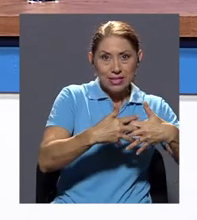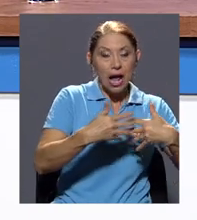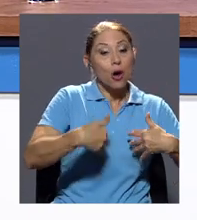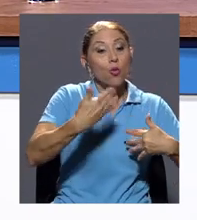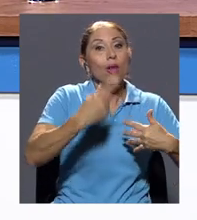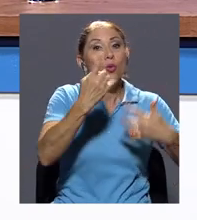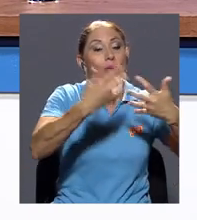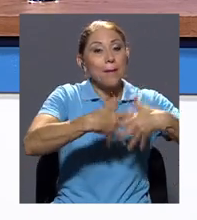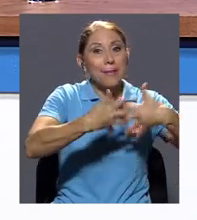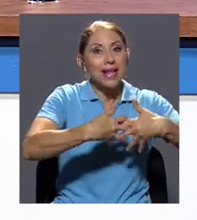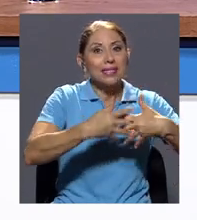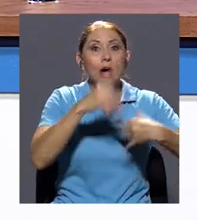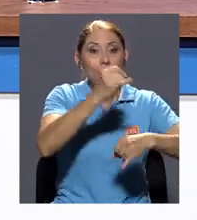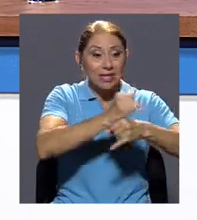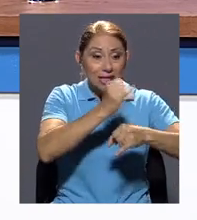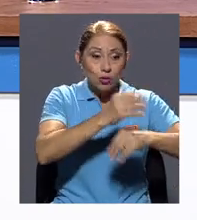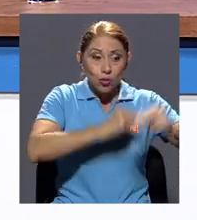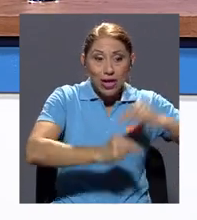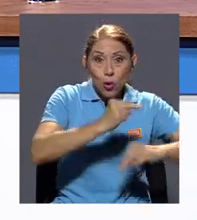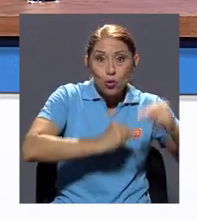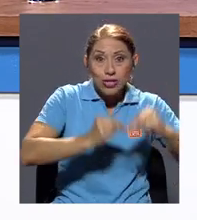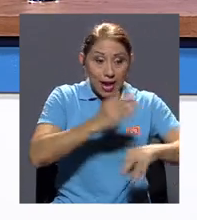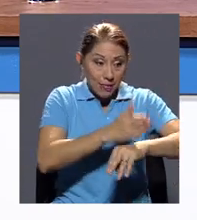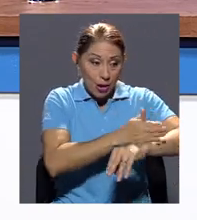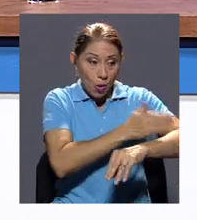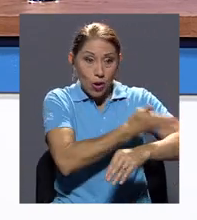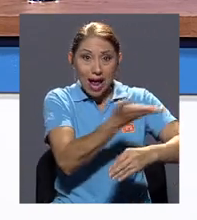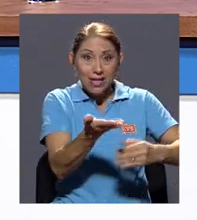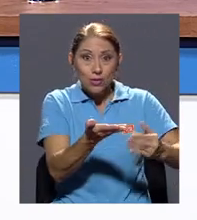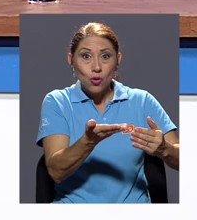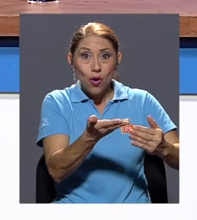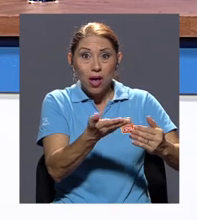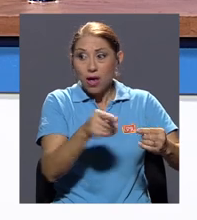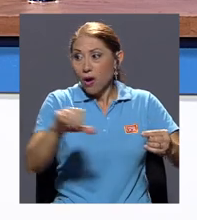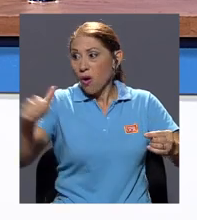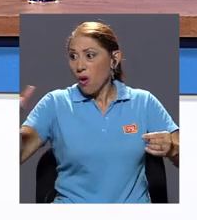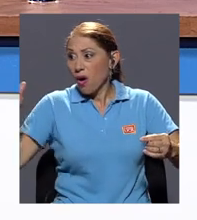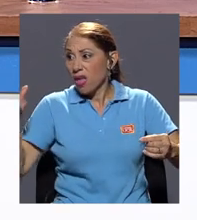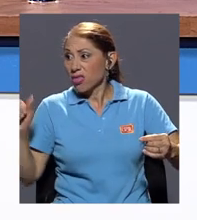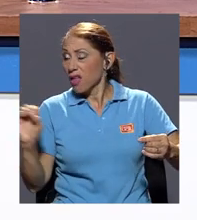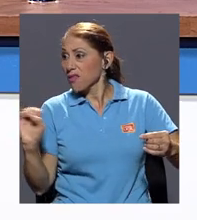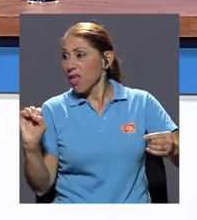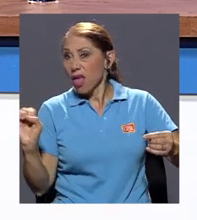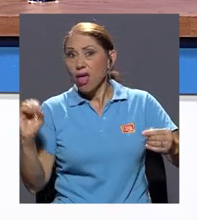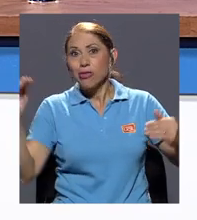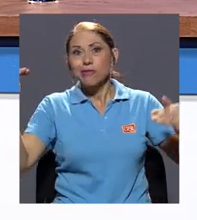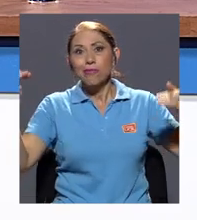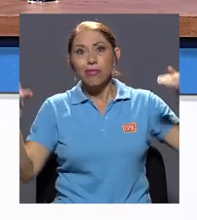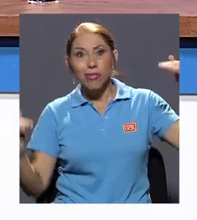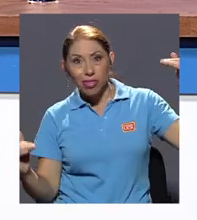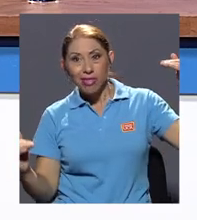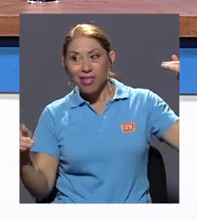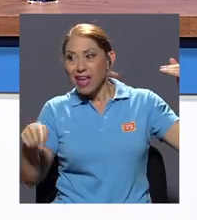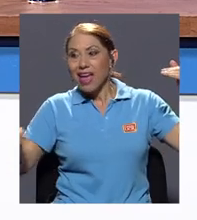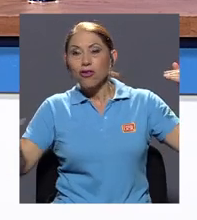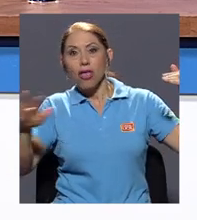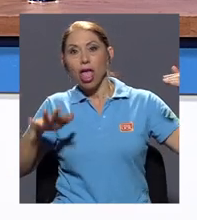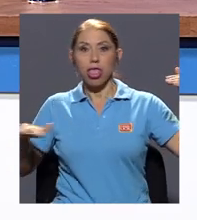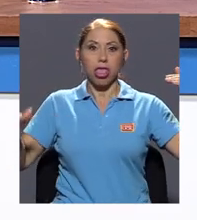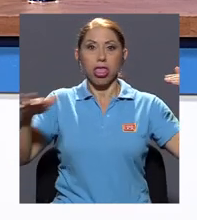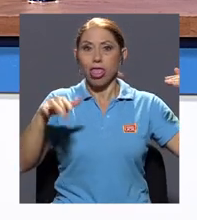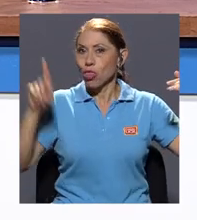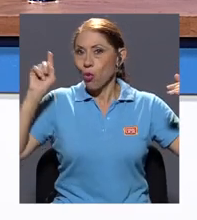negocia y mejora sus condiciones, genera una desigualdad frente a la masa de trabajadores desorganizados y que no ha podido